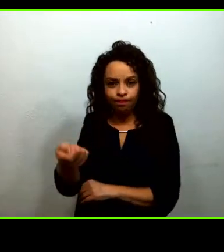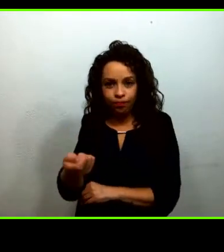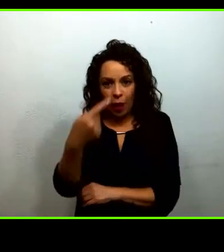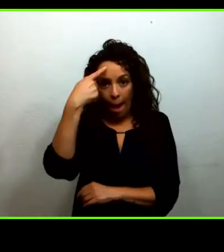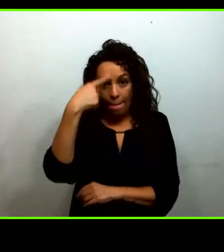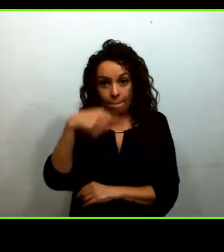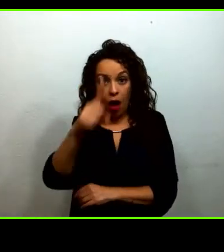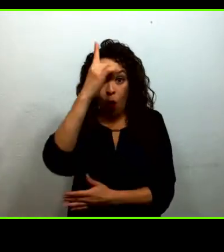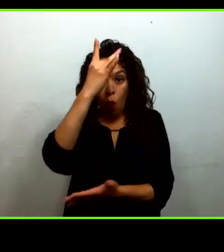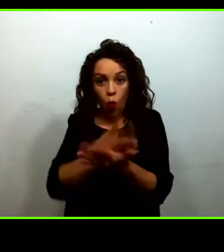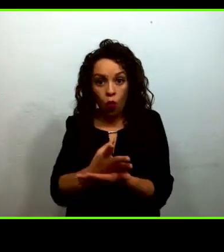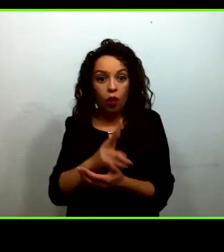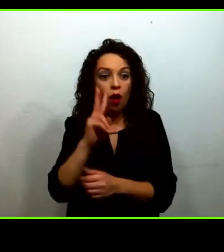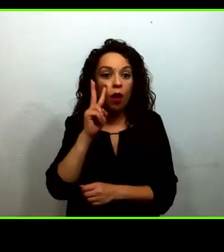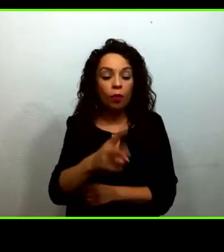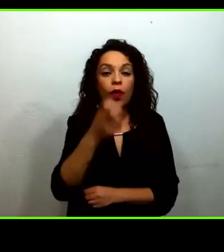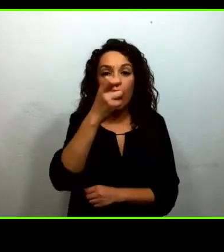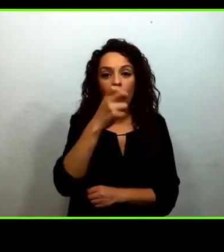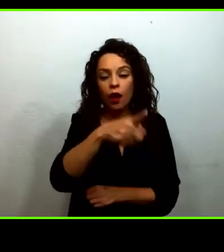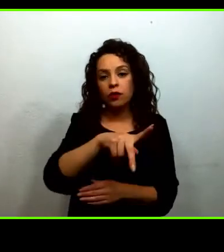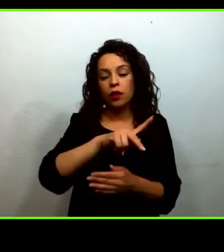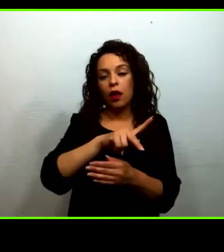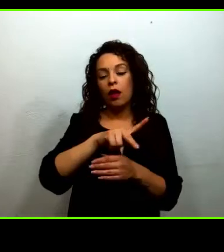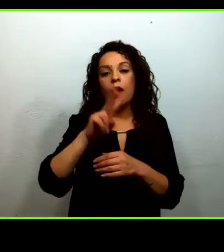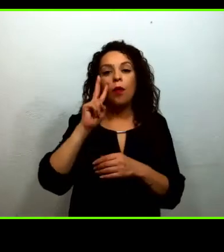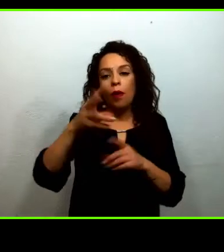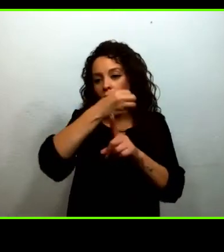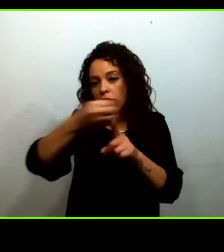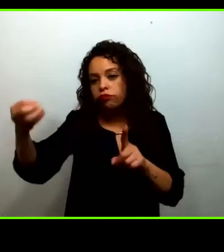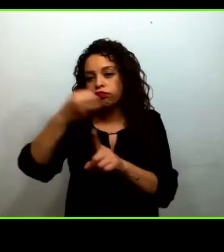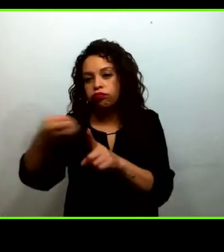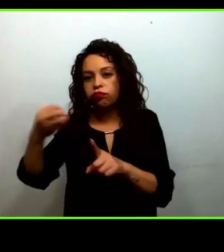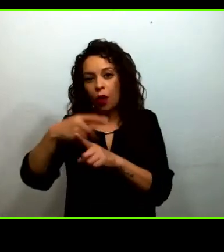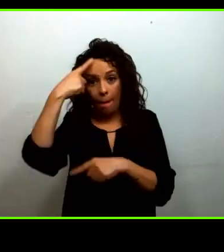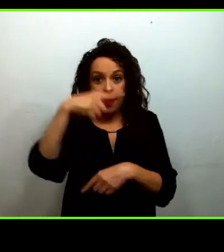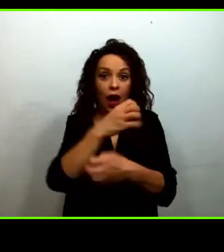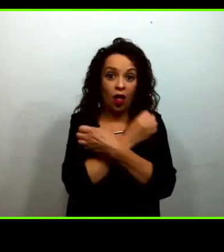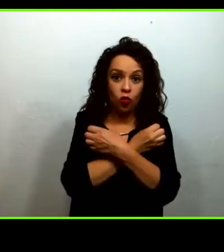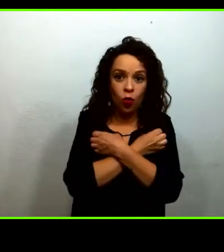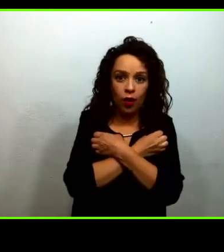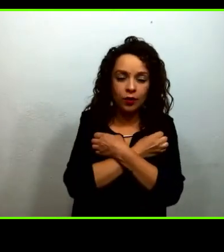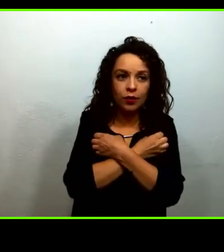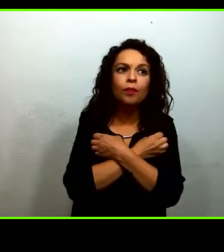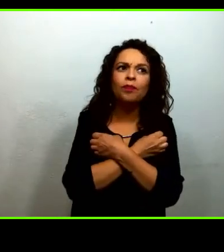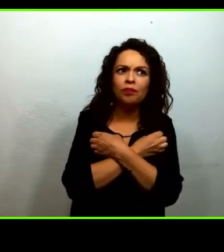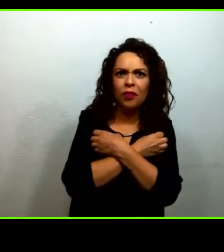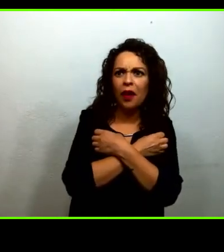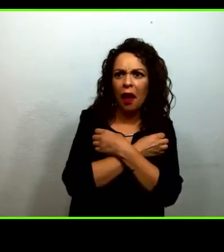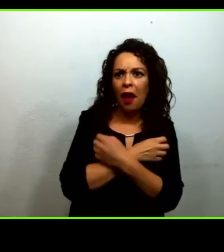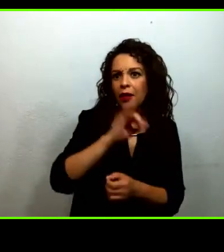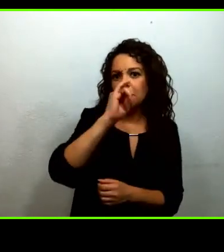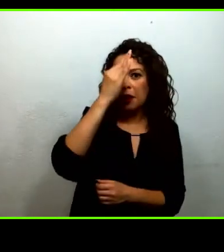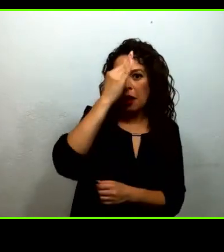transmisión de programas y aceptaron la ayuda proporcionarnos la ayuda